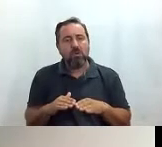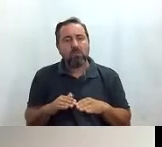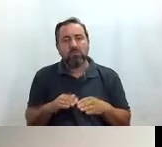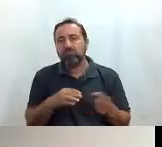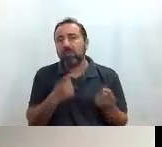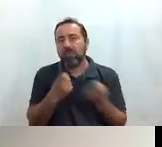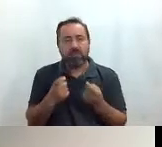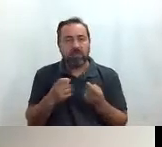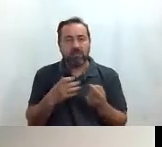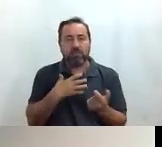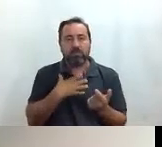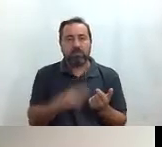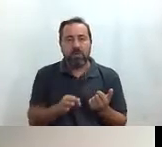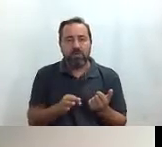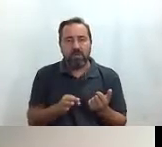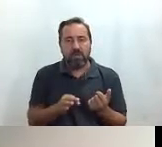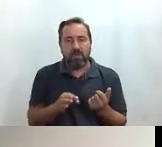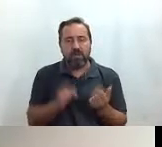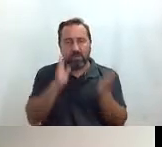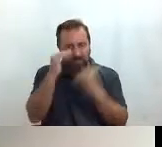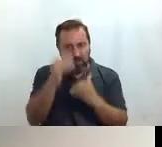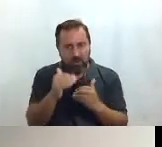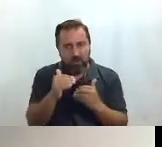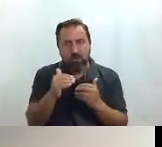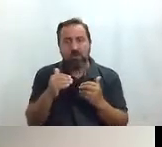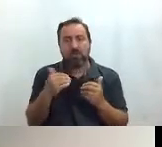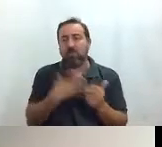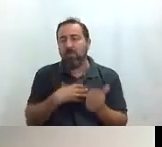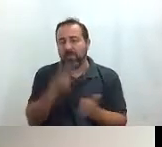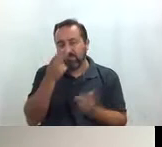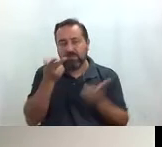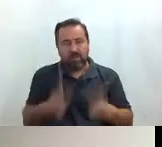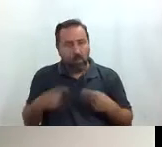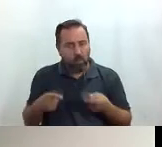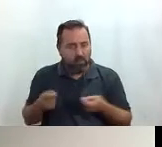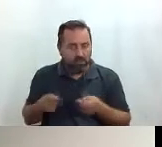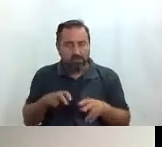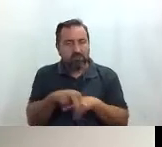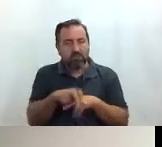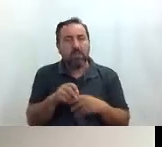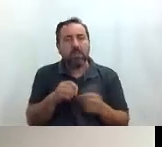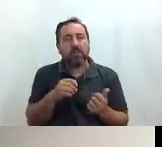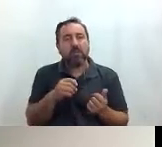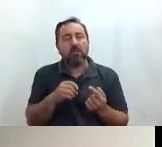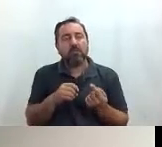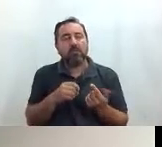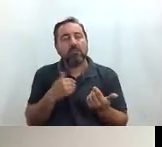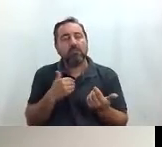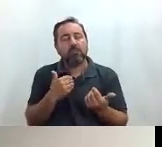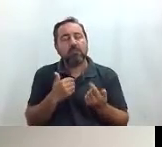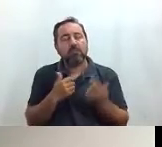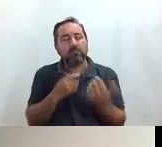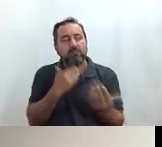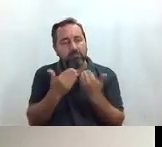necesaria para que puedan ser atendidas. Podéis venir en silla de ruedas y estéis hablando con el